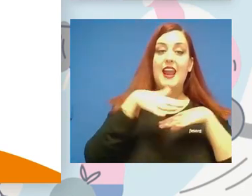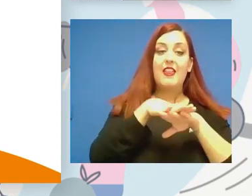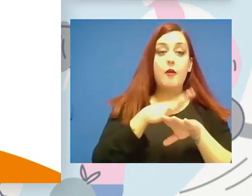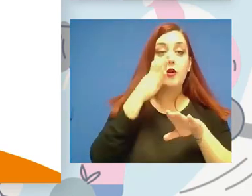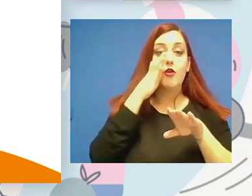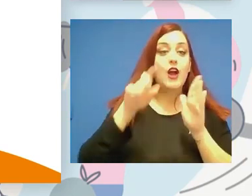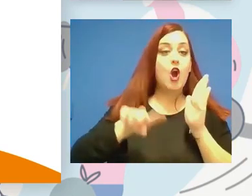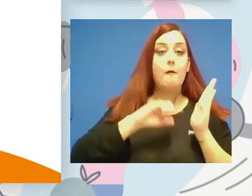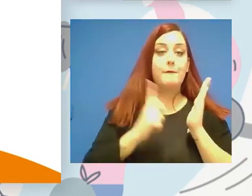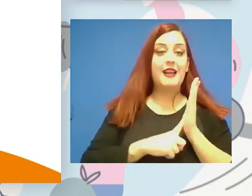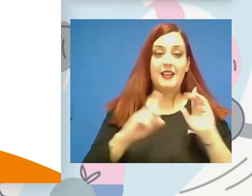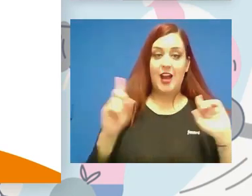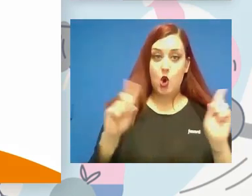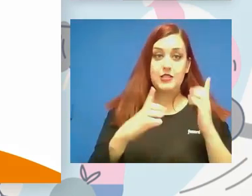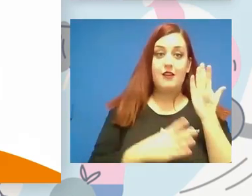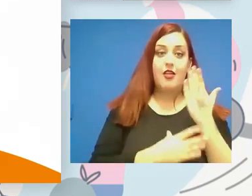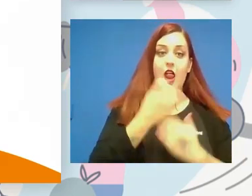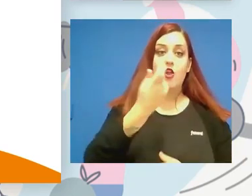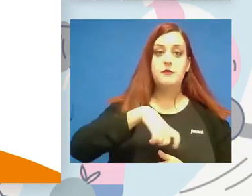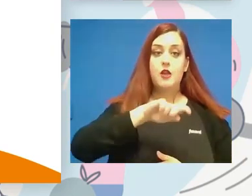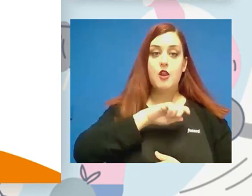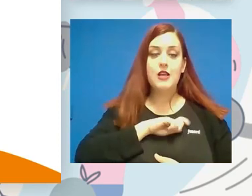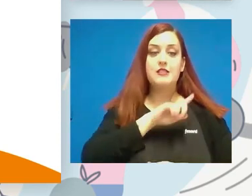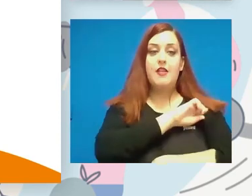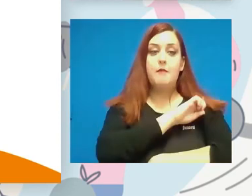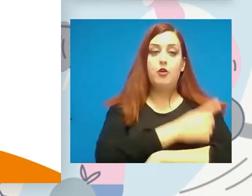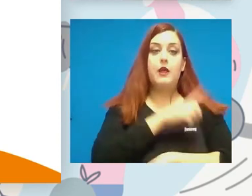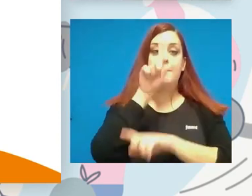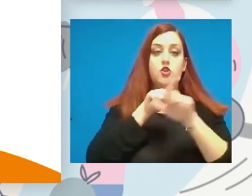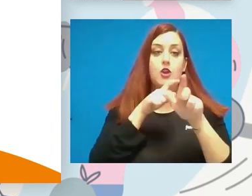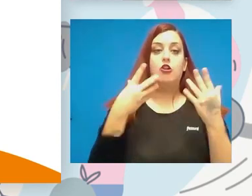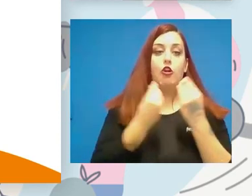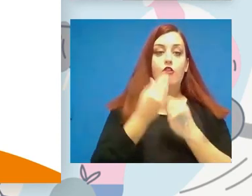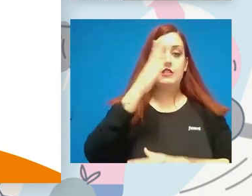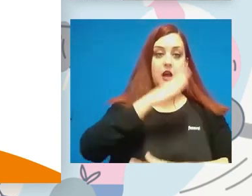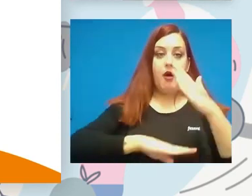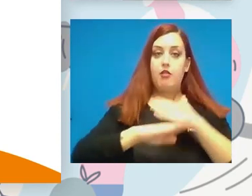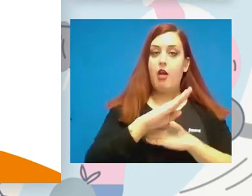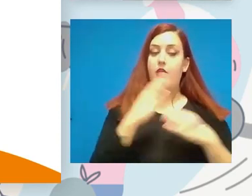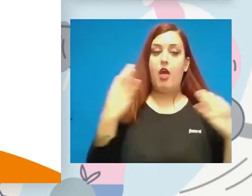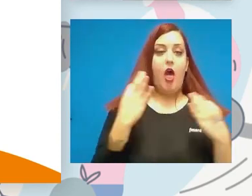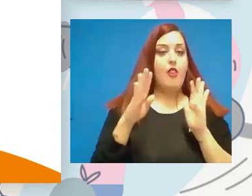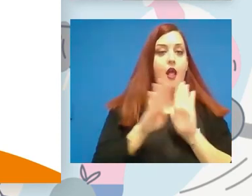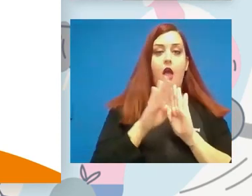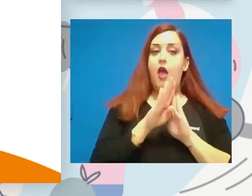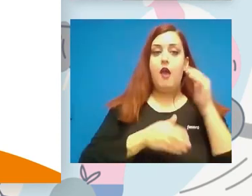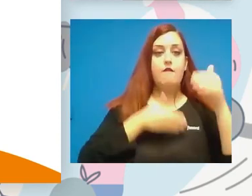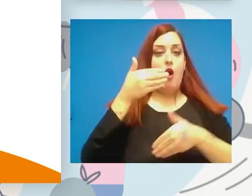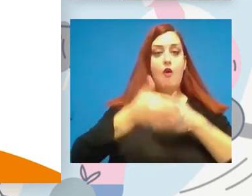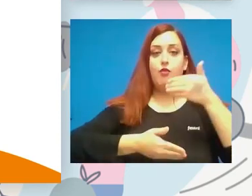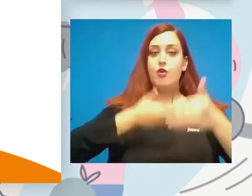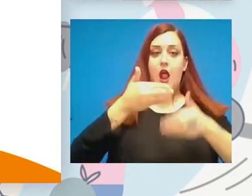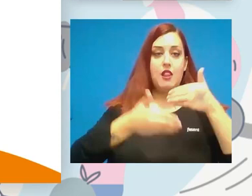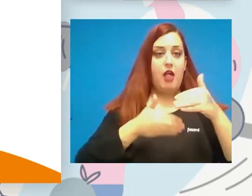plena, las federaciones españolas de deportes de personas con discapacidad van a seguir funcionando con absoluta